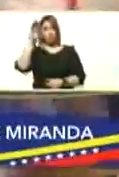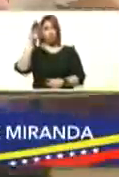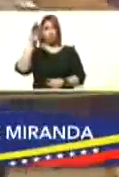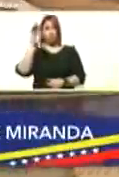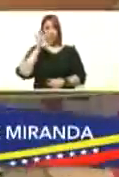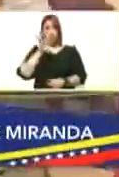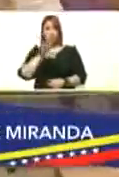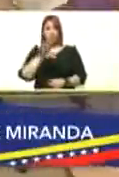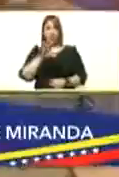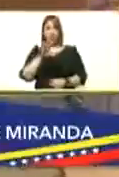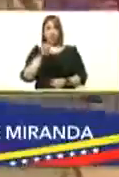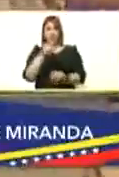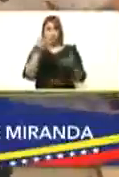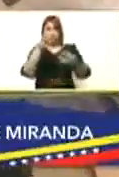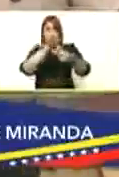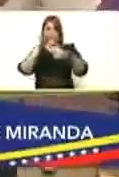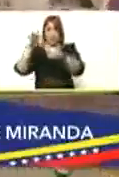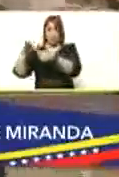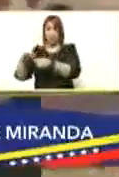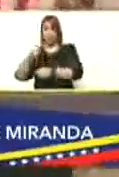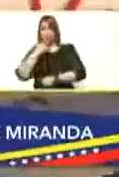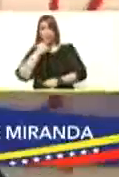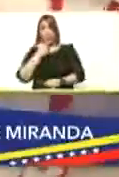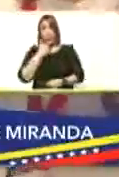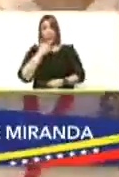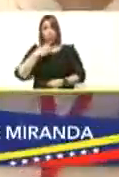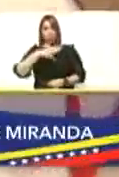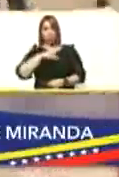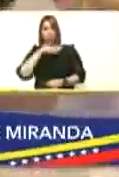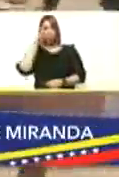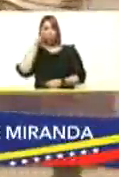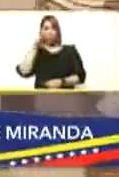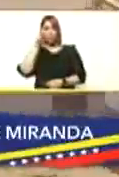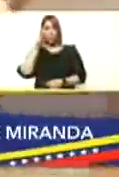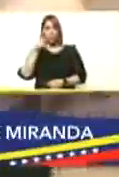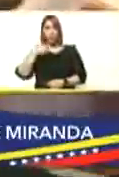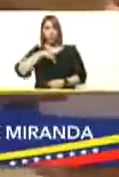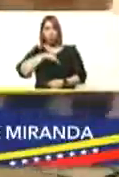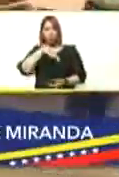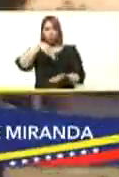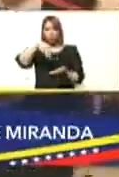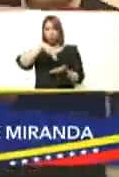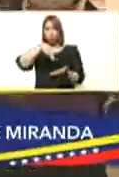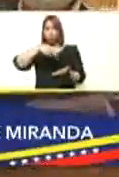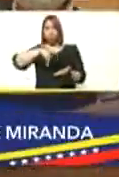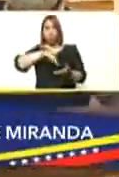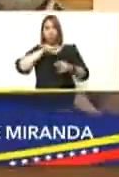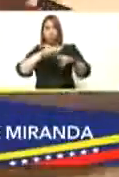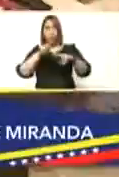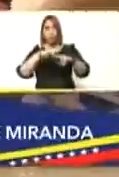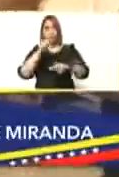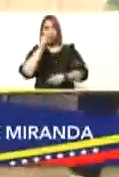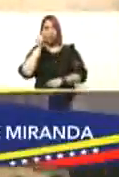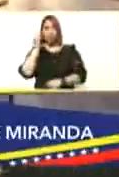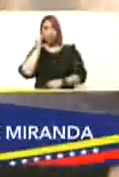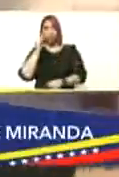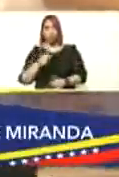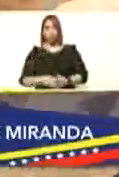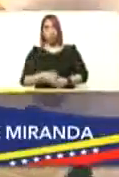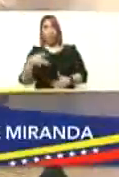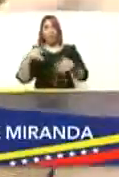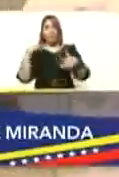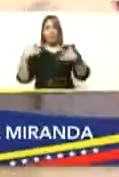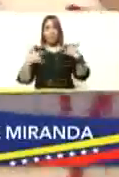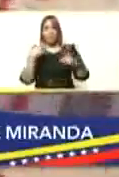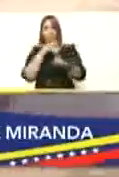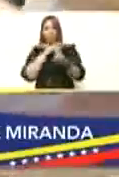hermoso donde nos encontramos con el profesor Richard estamos aquí pues con nuestros niños y nuestras actividades